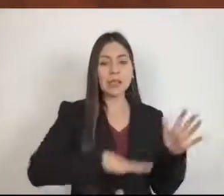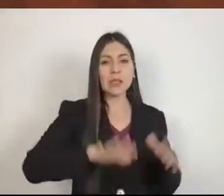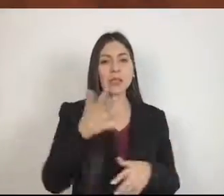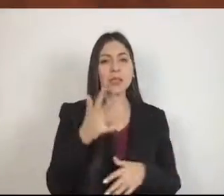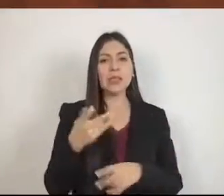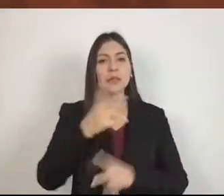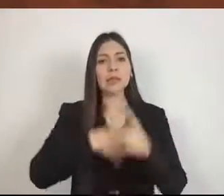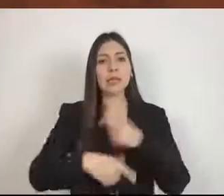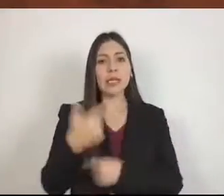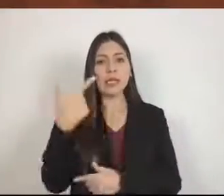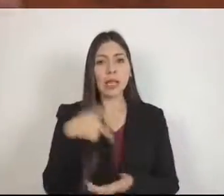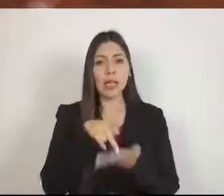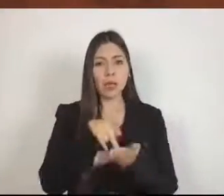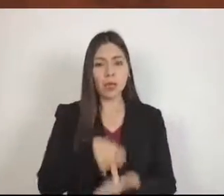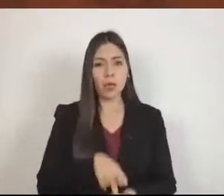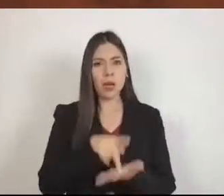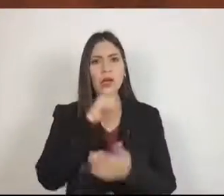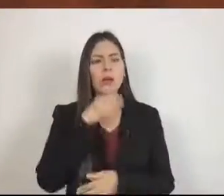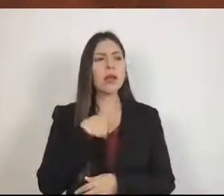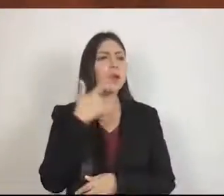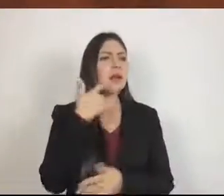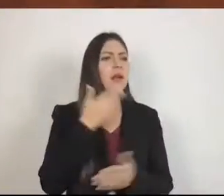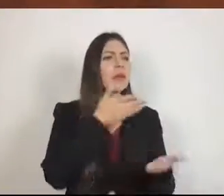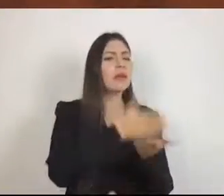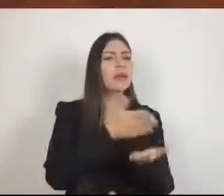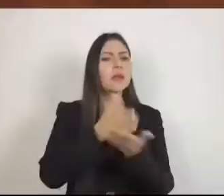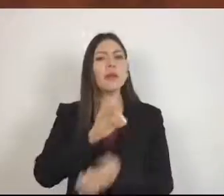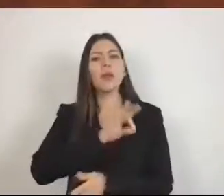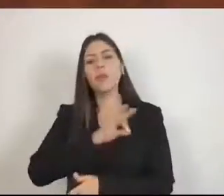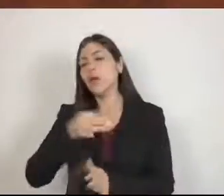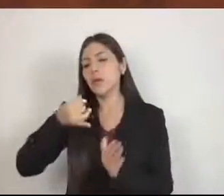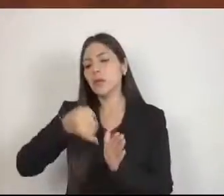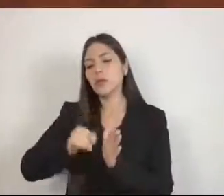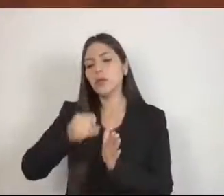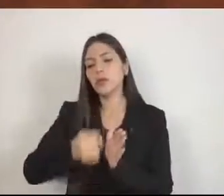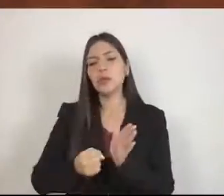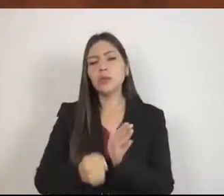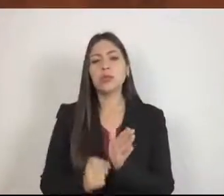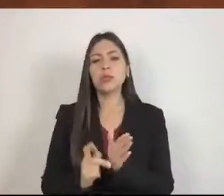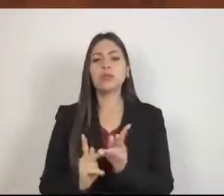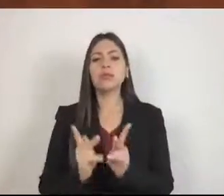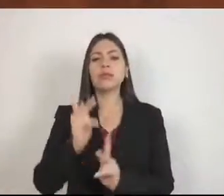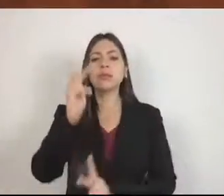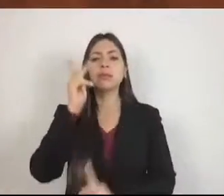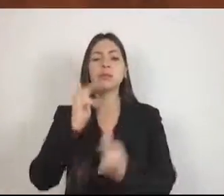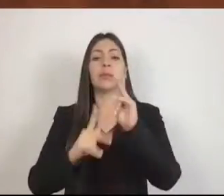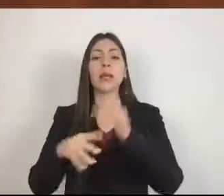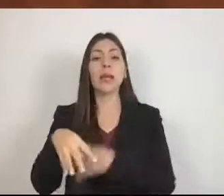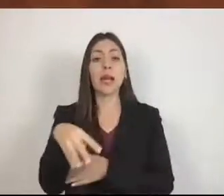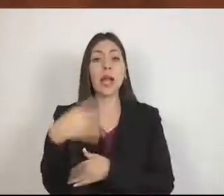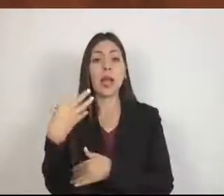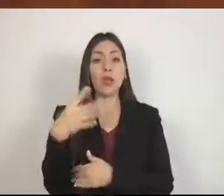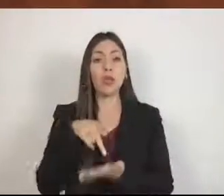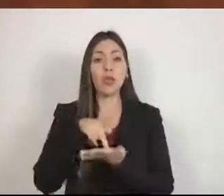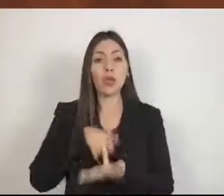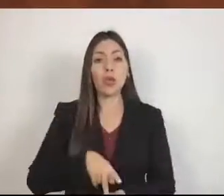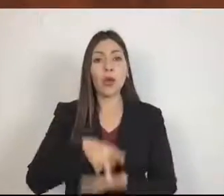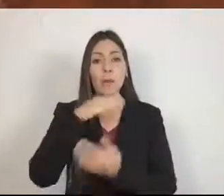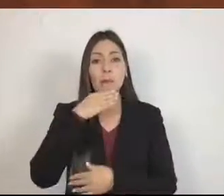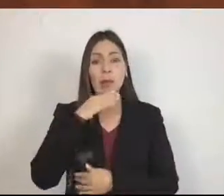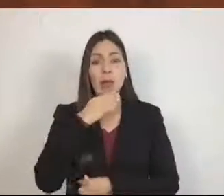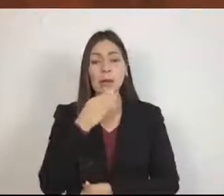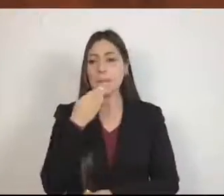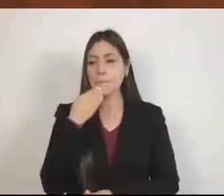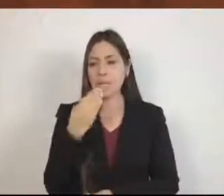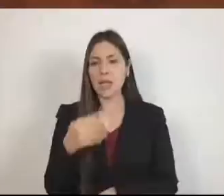de tener la oportunidad de cultivar hasta 14 toneladas de maíz con una tecnificación correcta y adecuada, en donde ya la